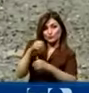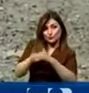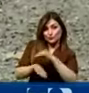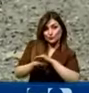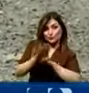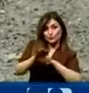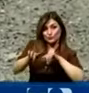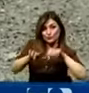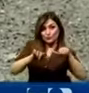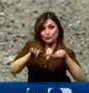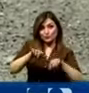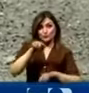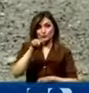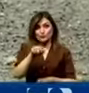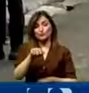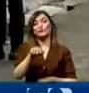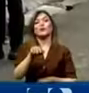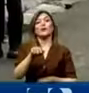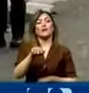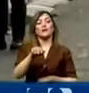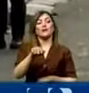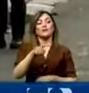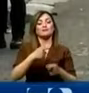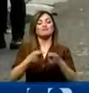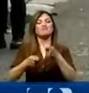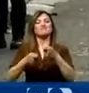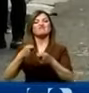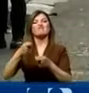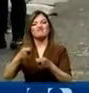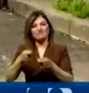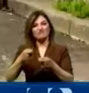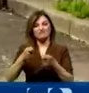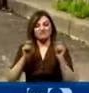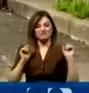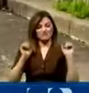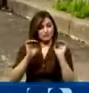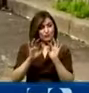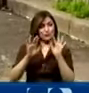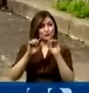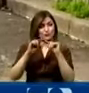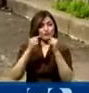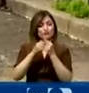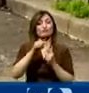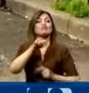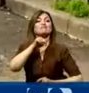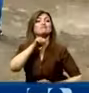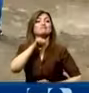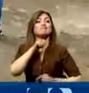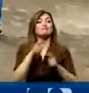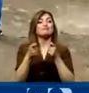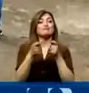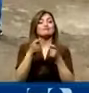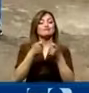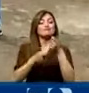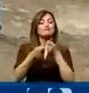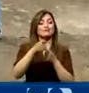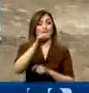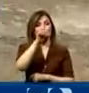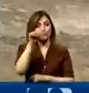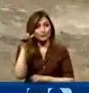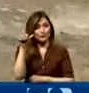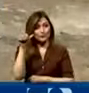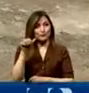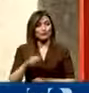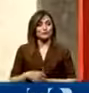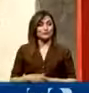los lugares en donde se producen las grandes concentraciones de los grupos delincuenciales que manejan narcotráfico y microtráfico.